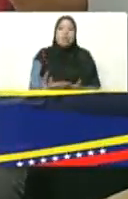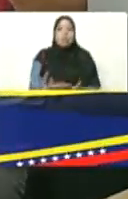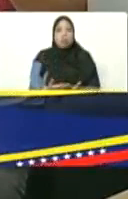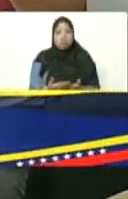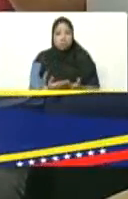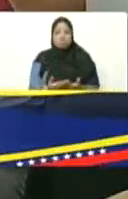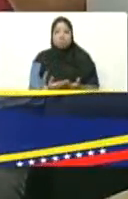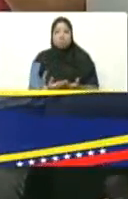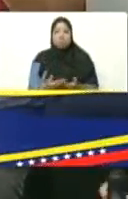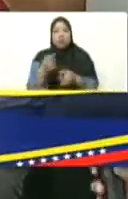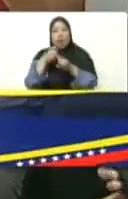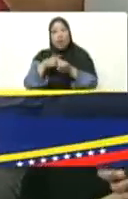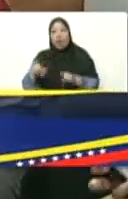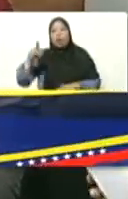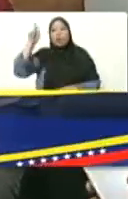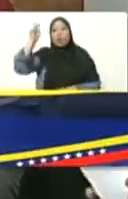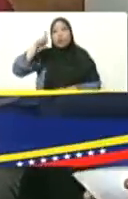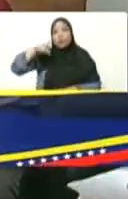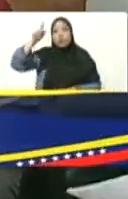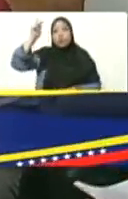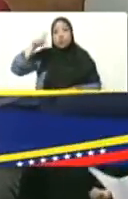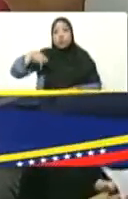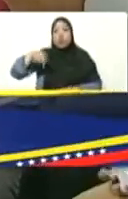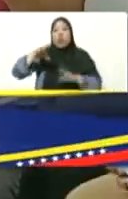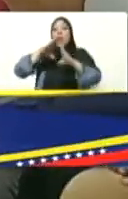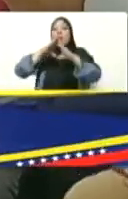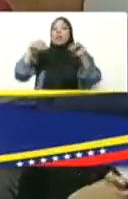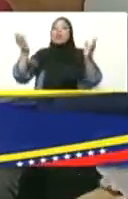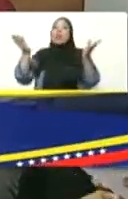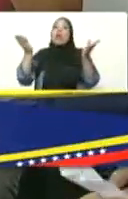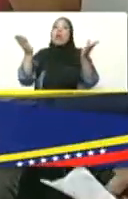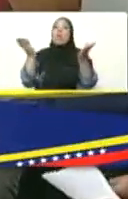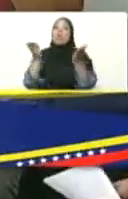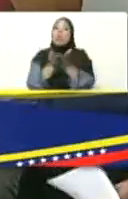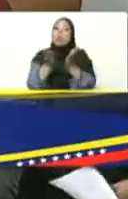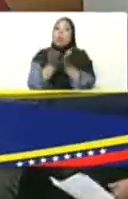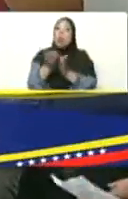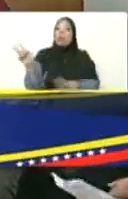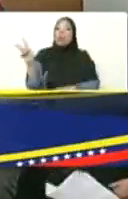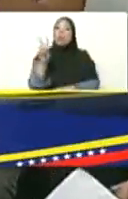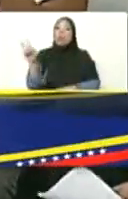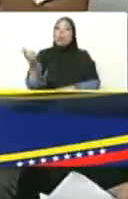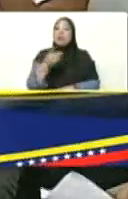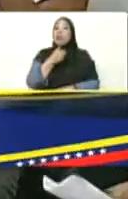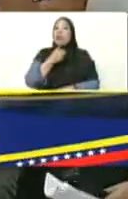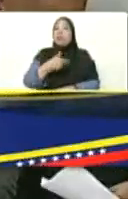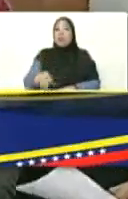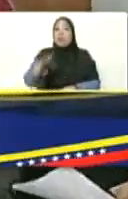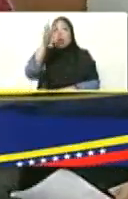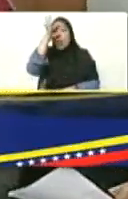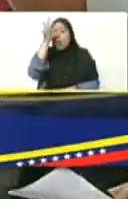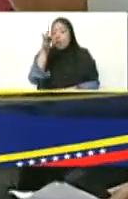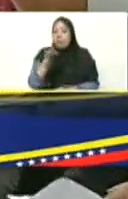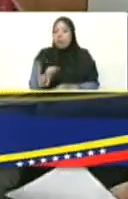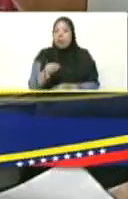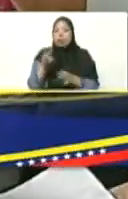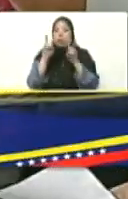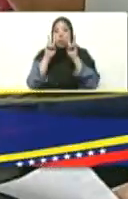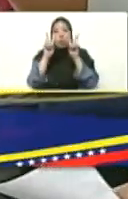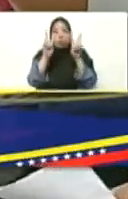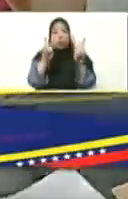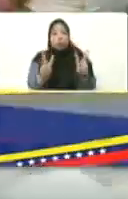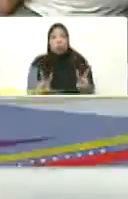a las demás docentes y colegas de toda Venezuela, que no pierdan la fe, porque yo veía